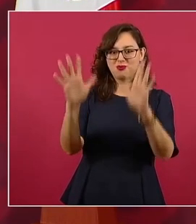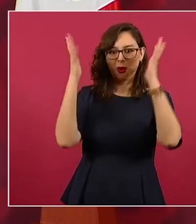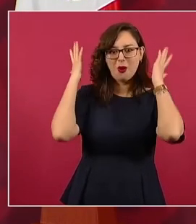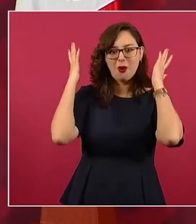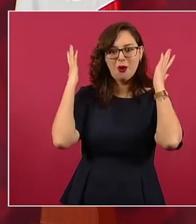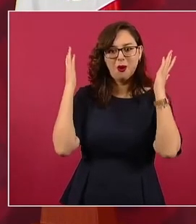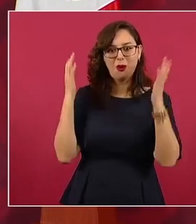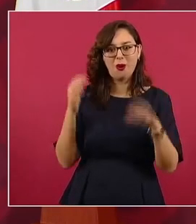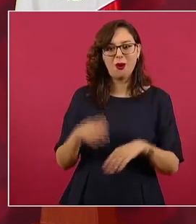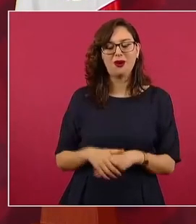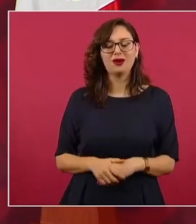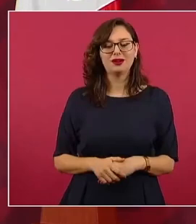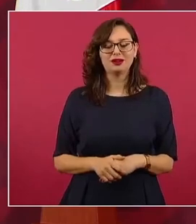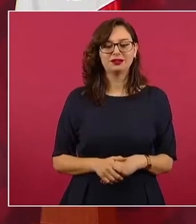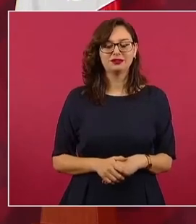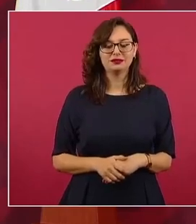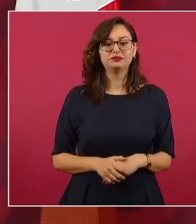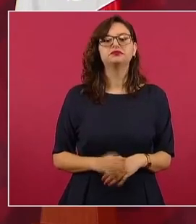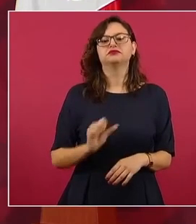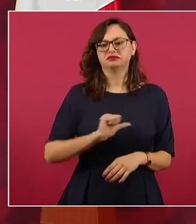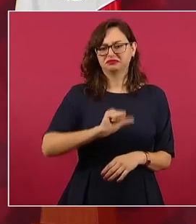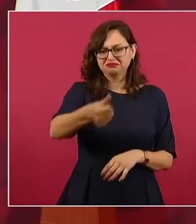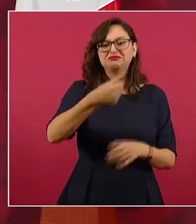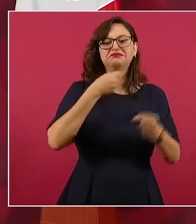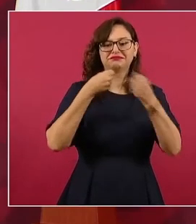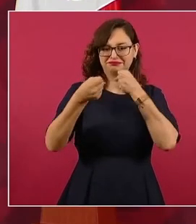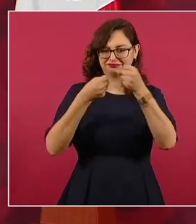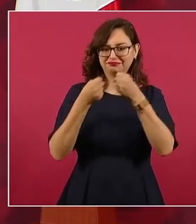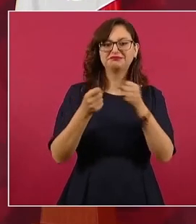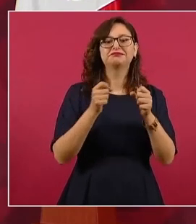y los otros también muy buenos, pero